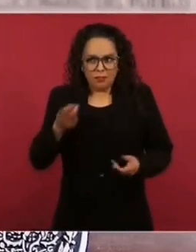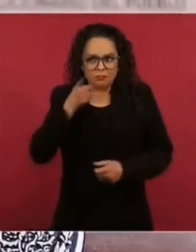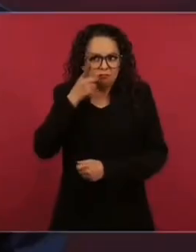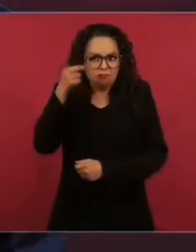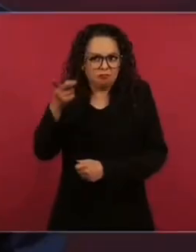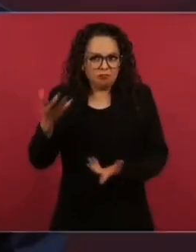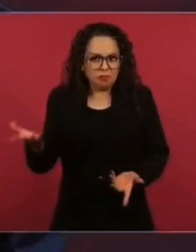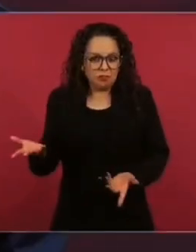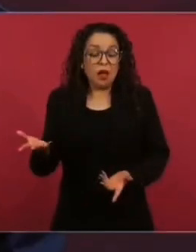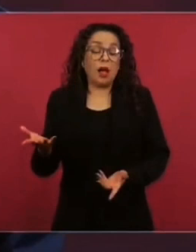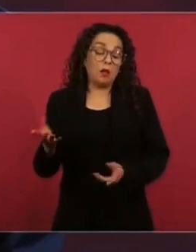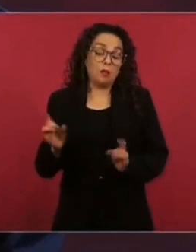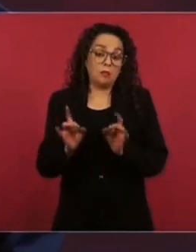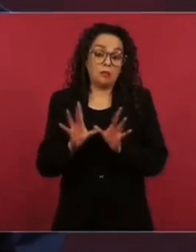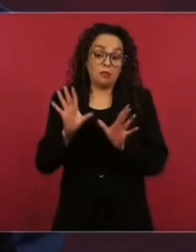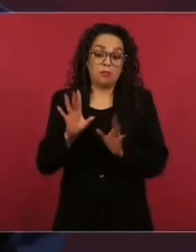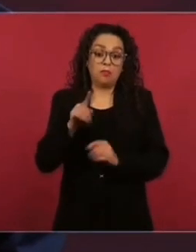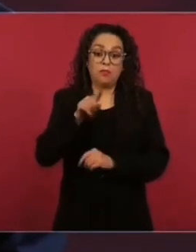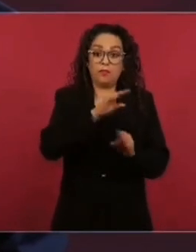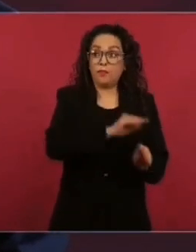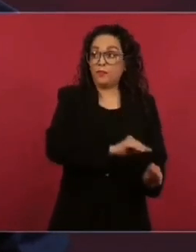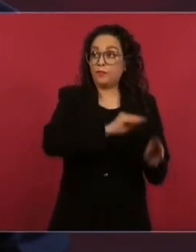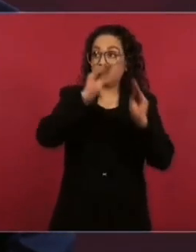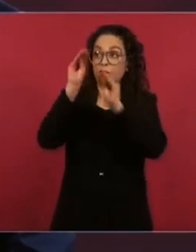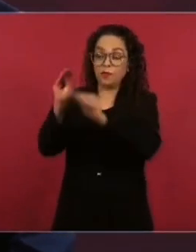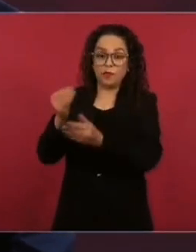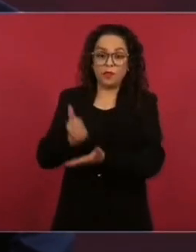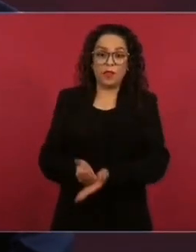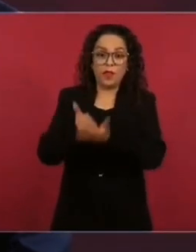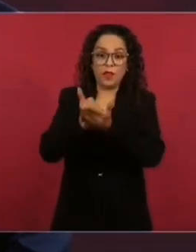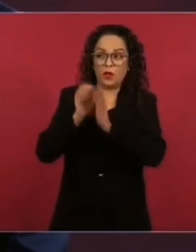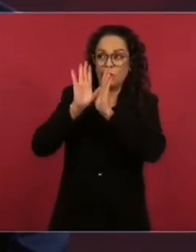porque Salinas lo había recomendado,